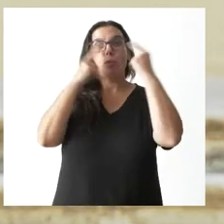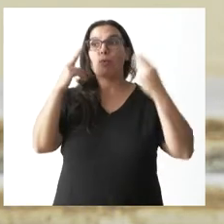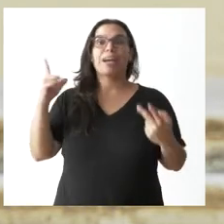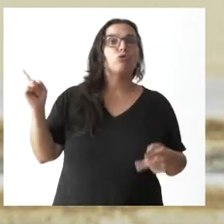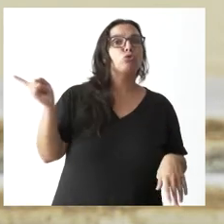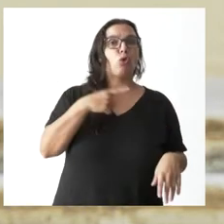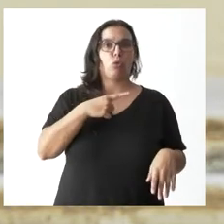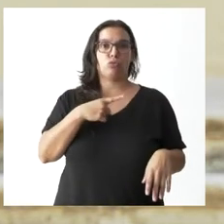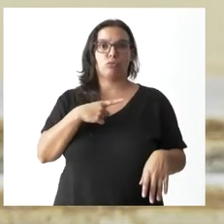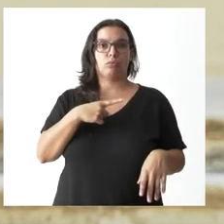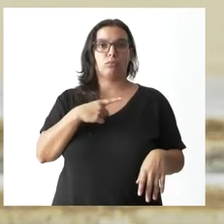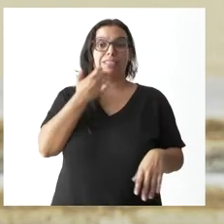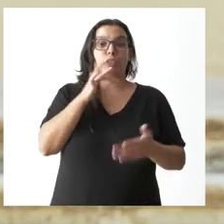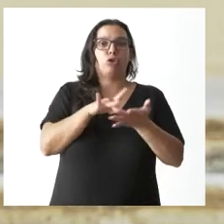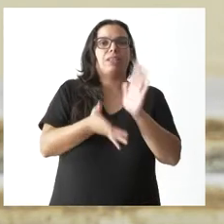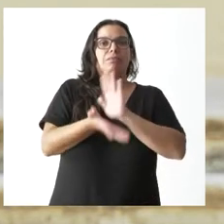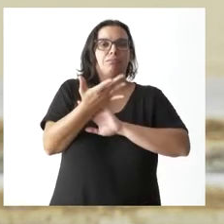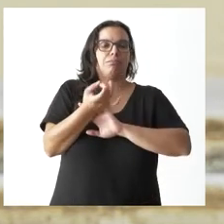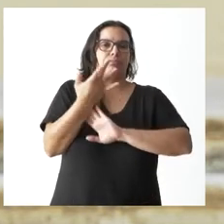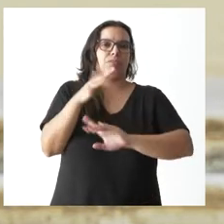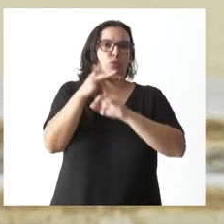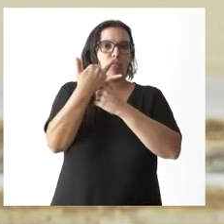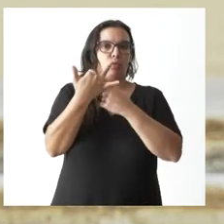ante situaciones de esta naturaleza. Yo creo que